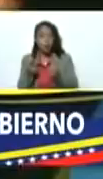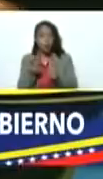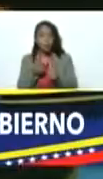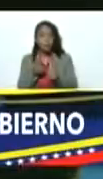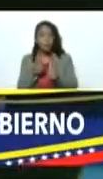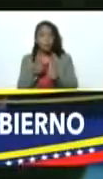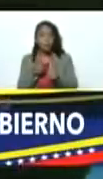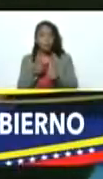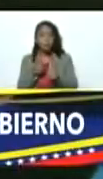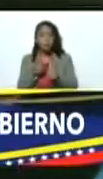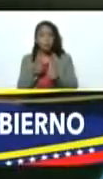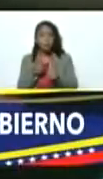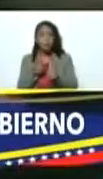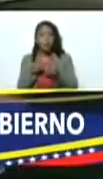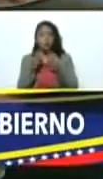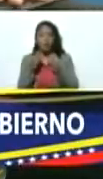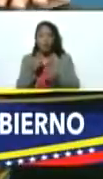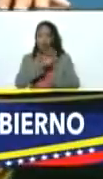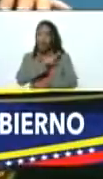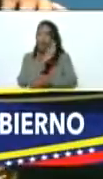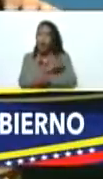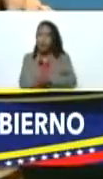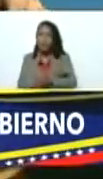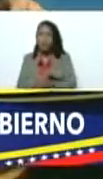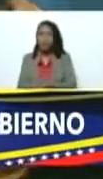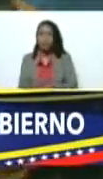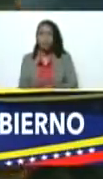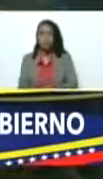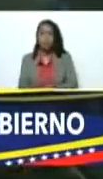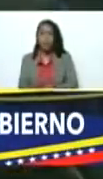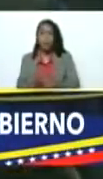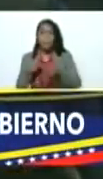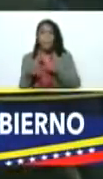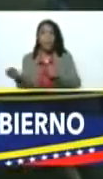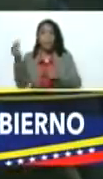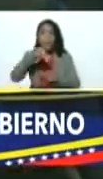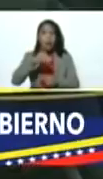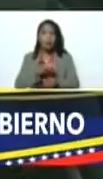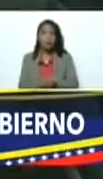con mucha fuerza pero además